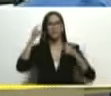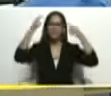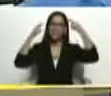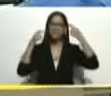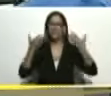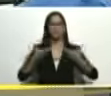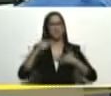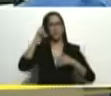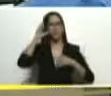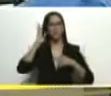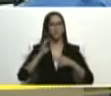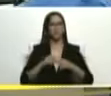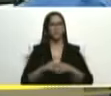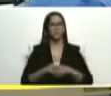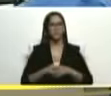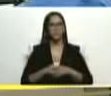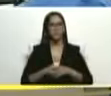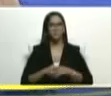los envió Dios